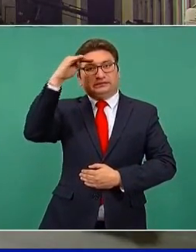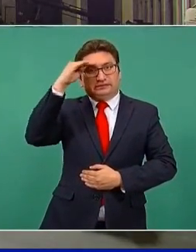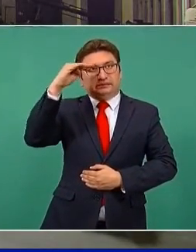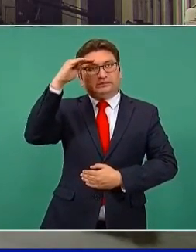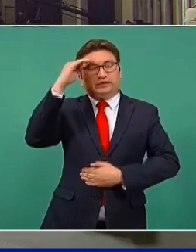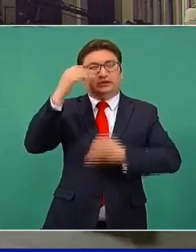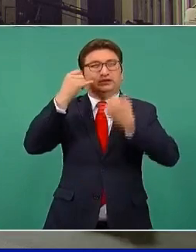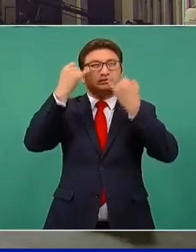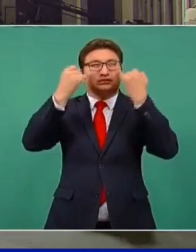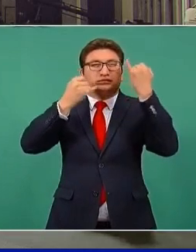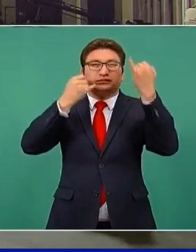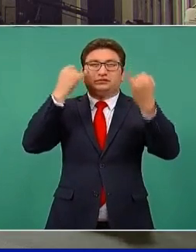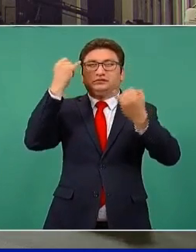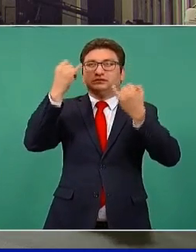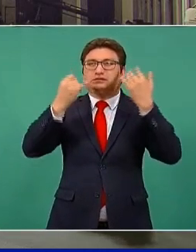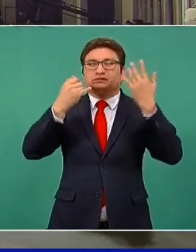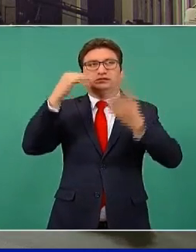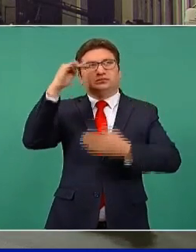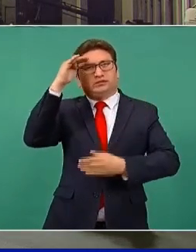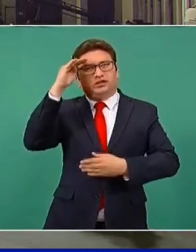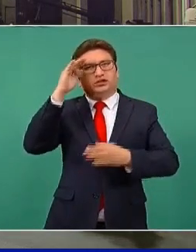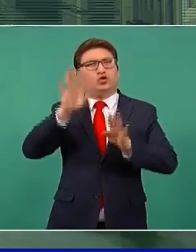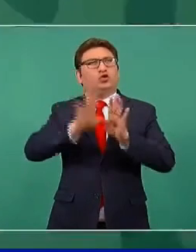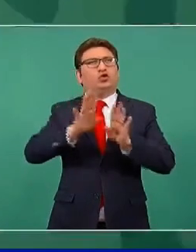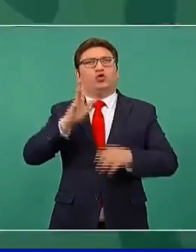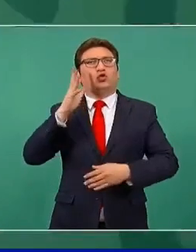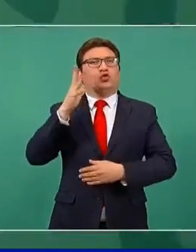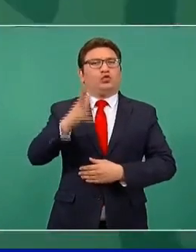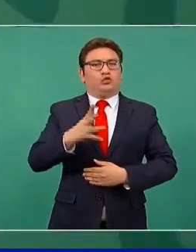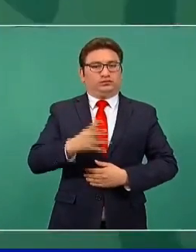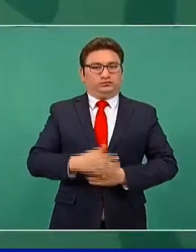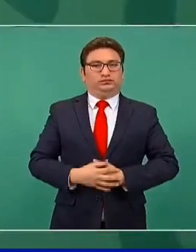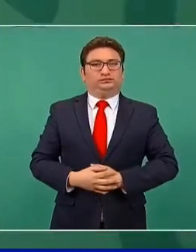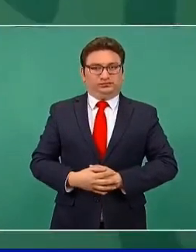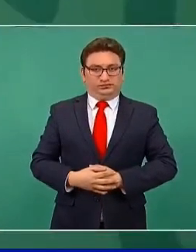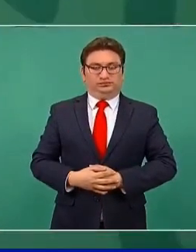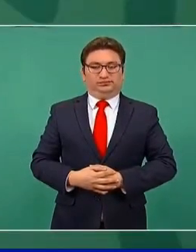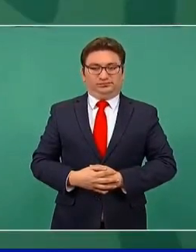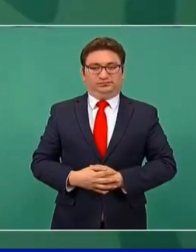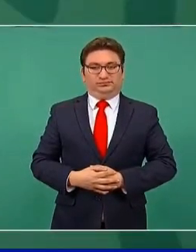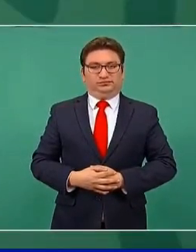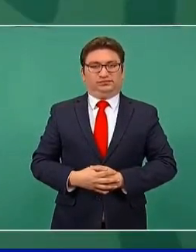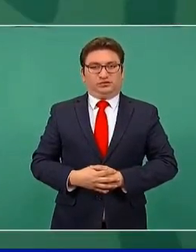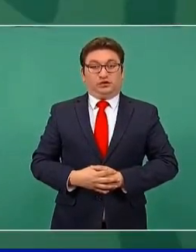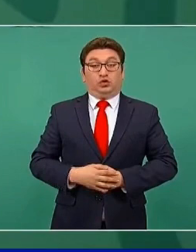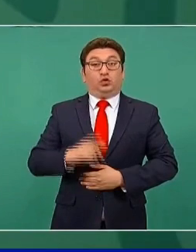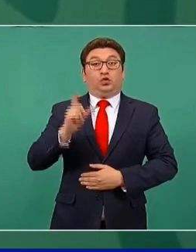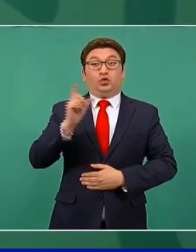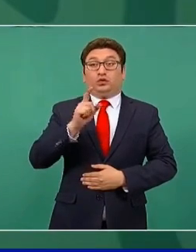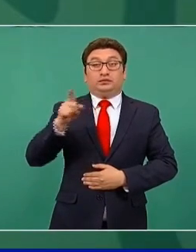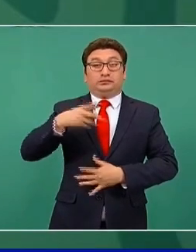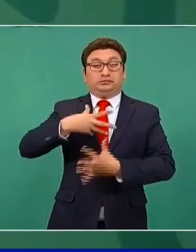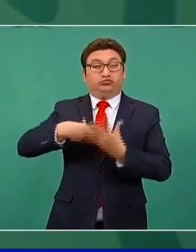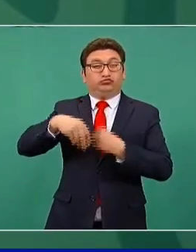cómo va a ser China en lo económico,